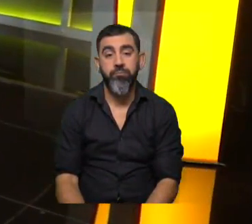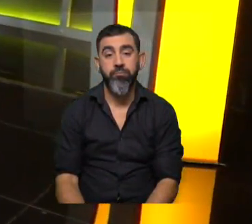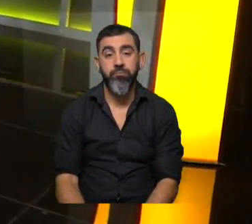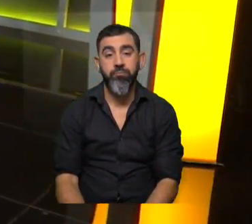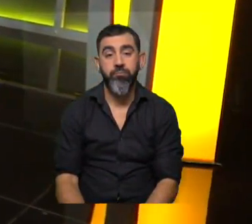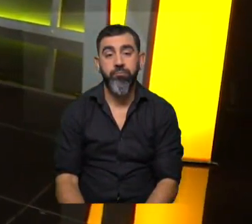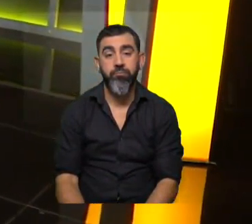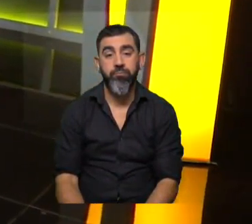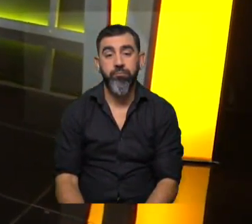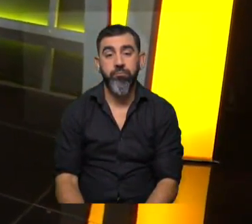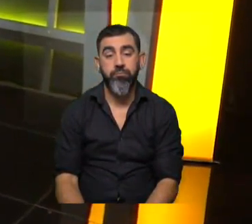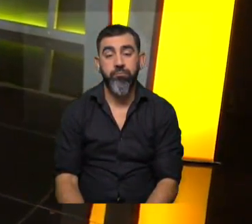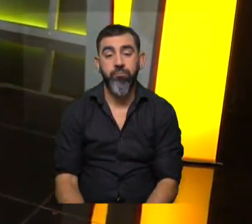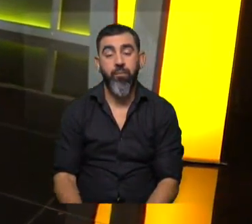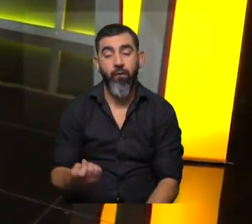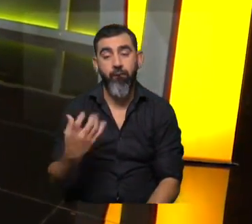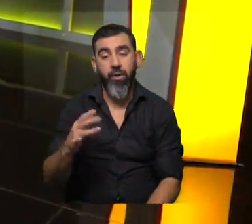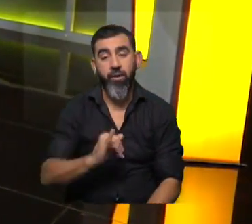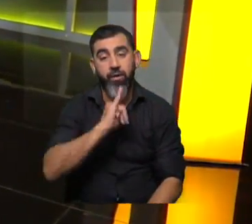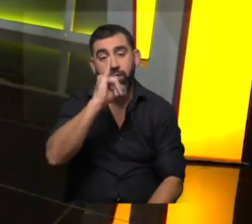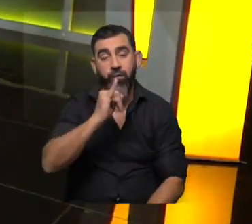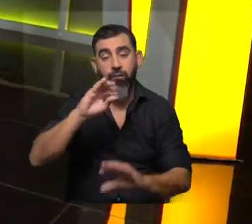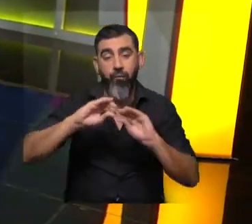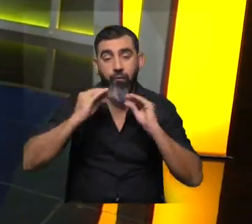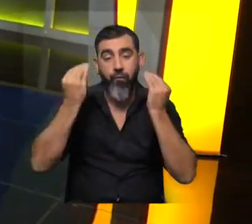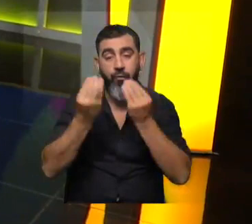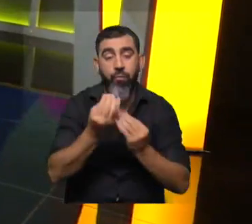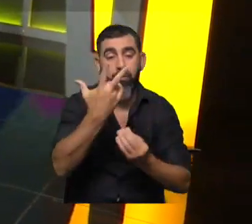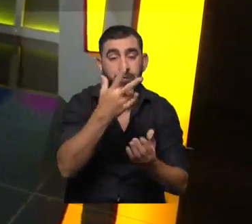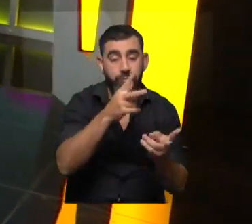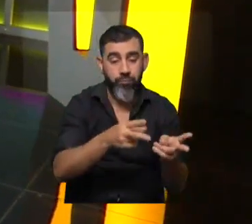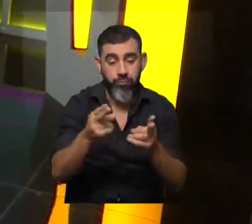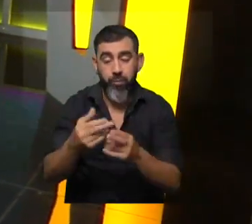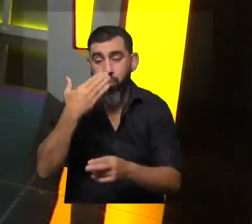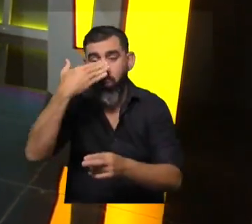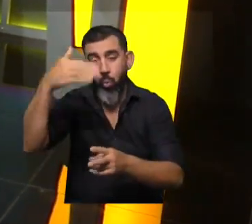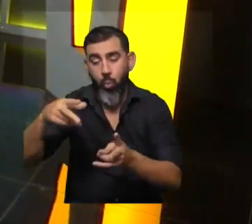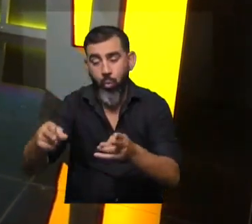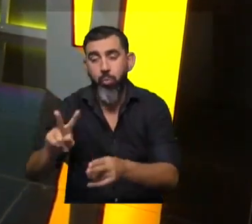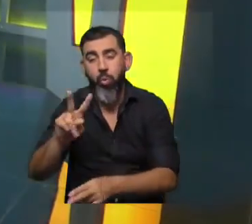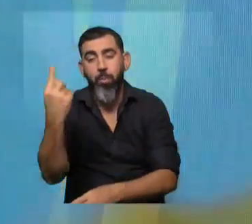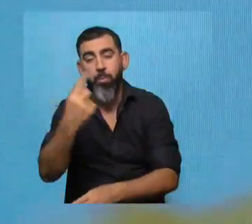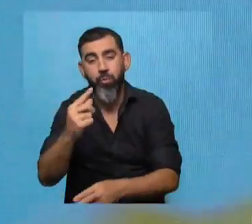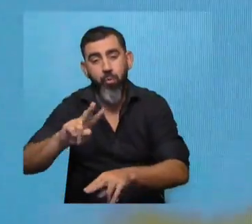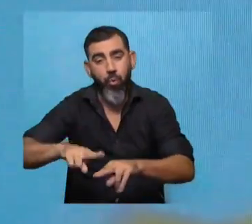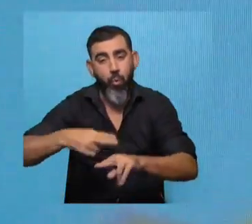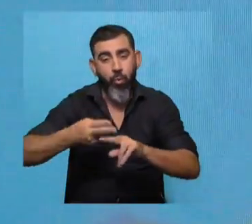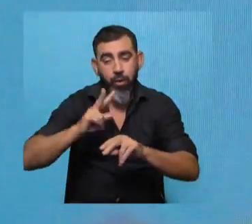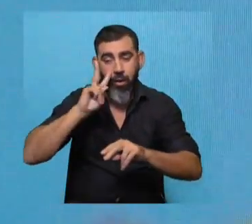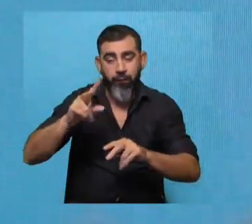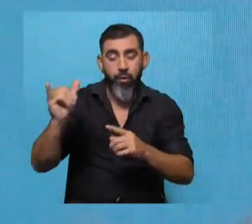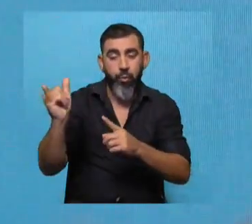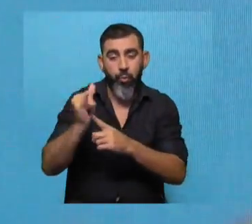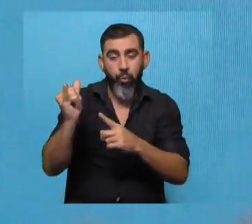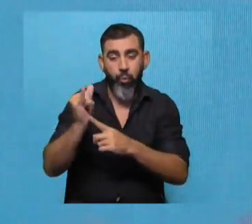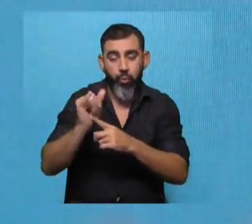Sin que deje de ser valioso el informe completo en sus tres tramos, creo que esta última parte, estos últimos dos minutos son para volver a ver después de entrar a YouTube